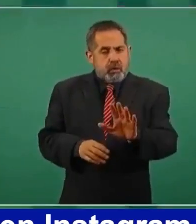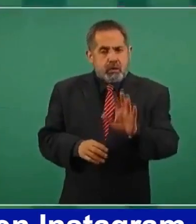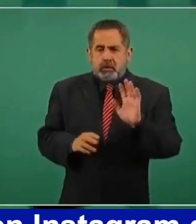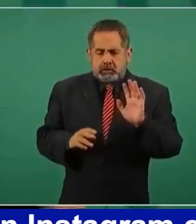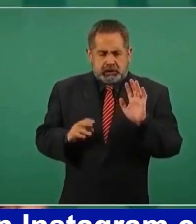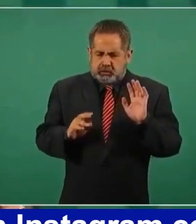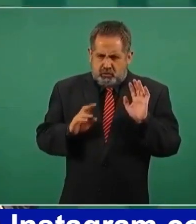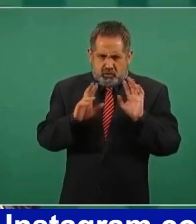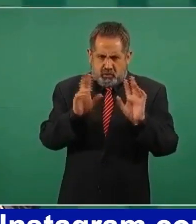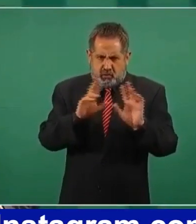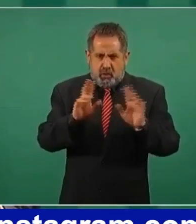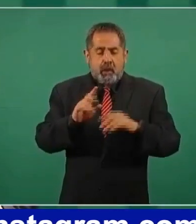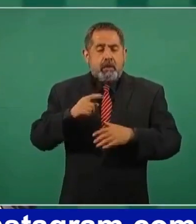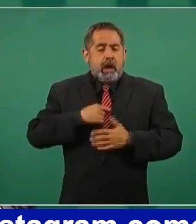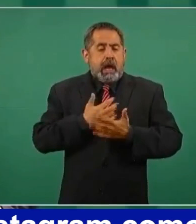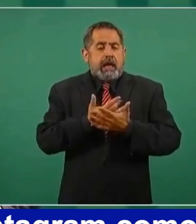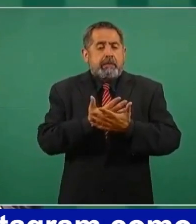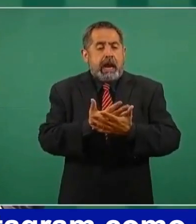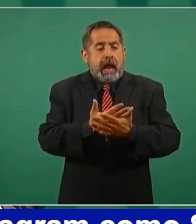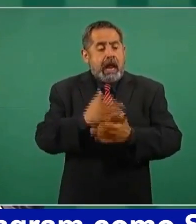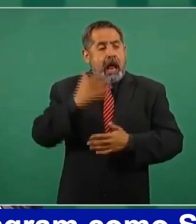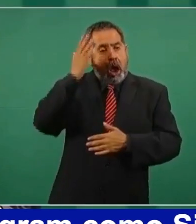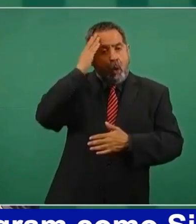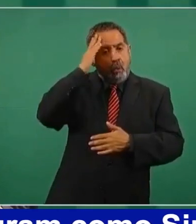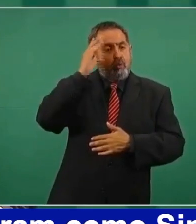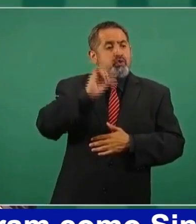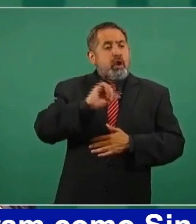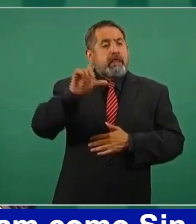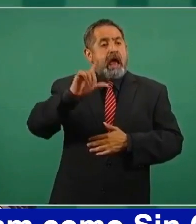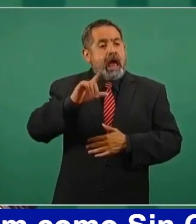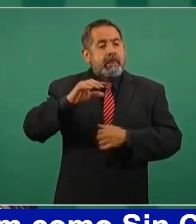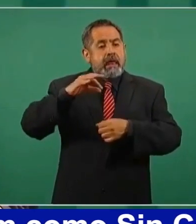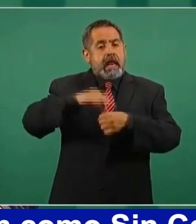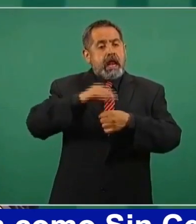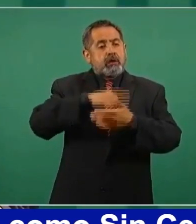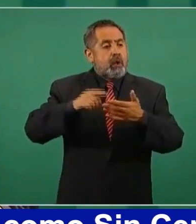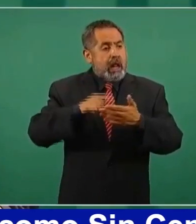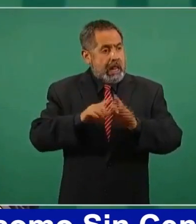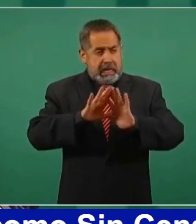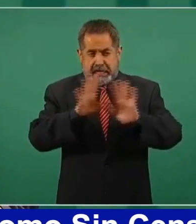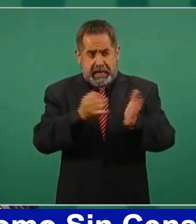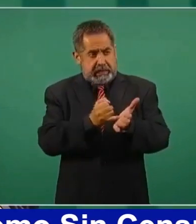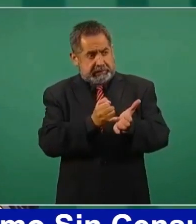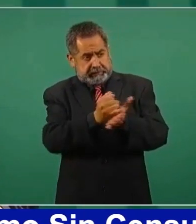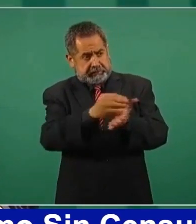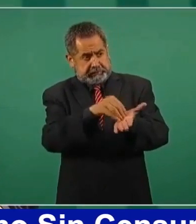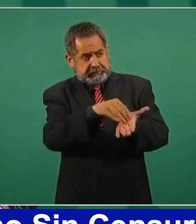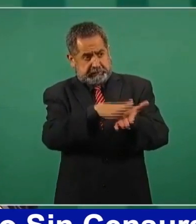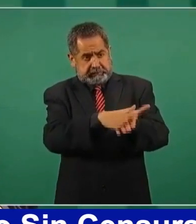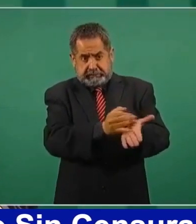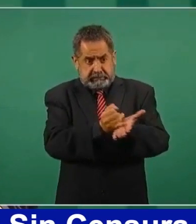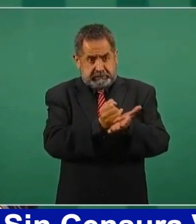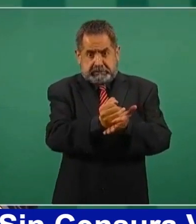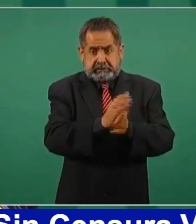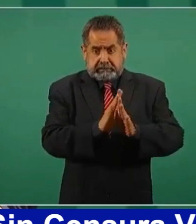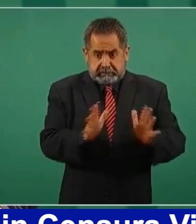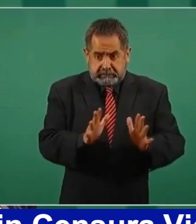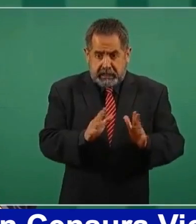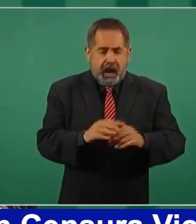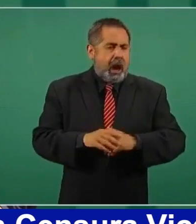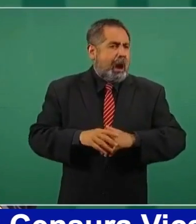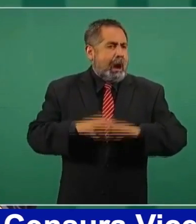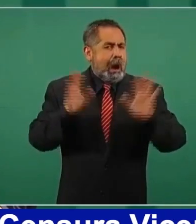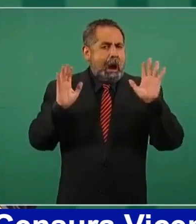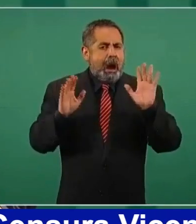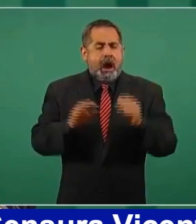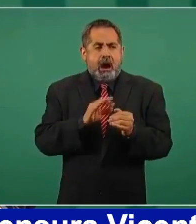esperar a que la autoridad electoral resolviera en